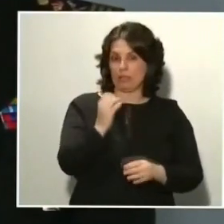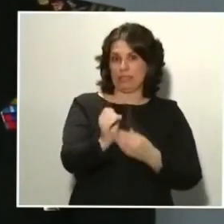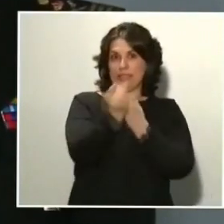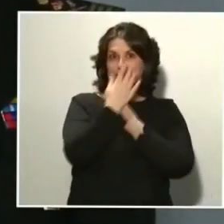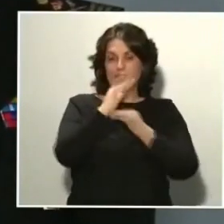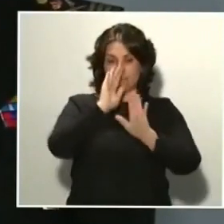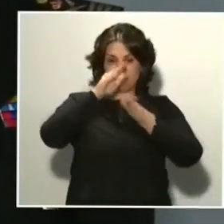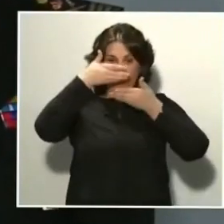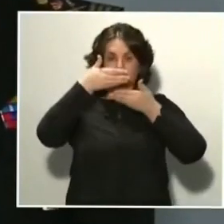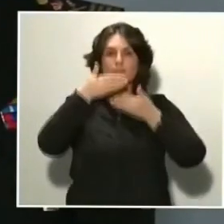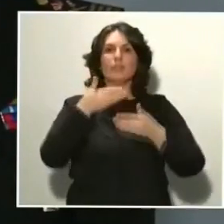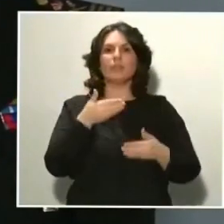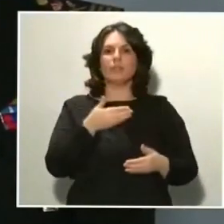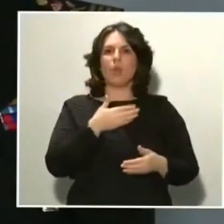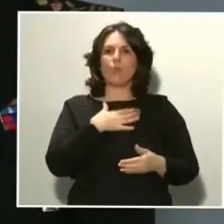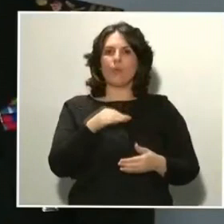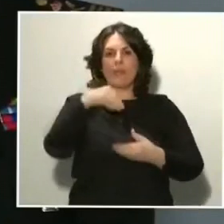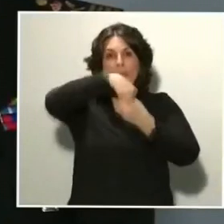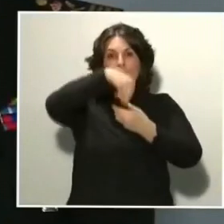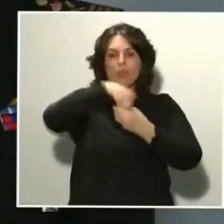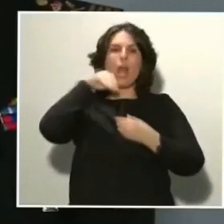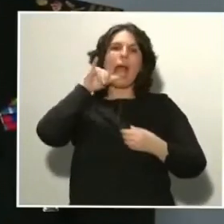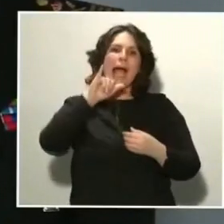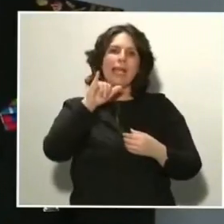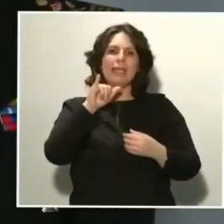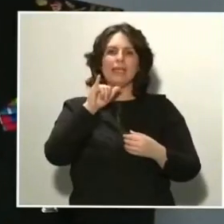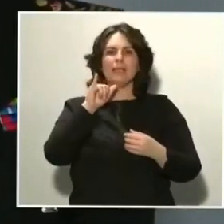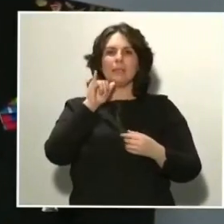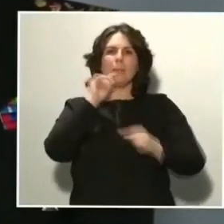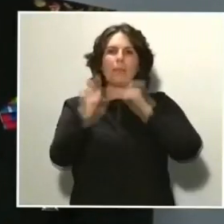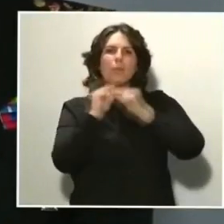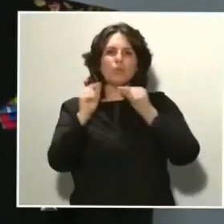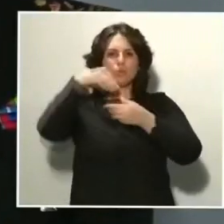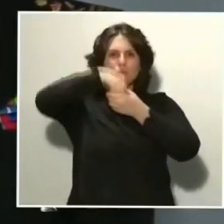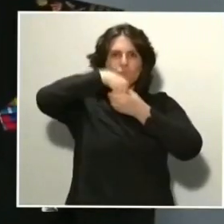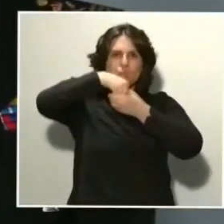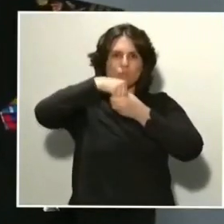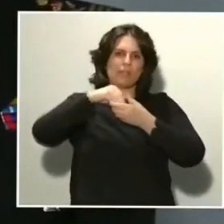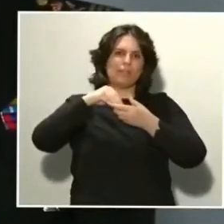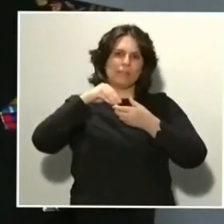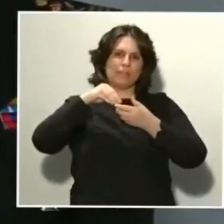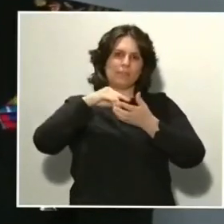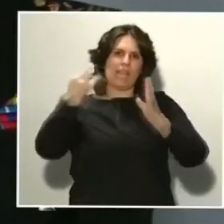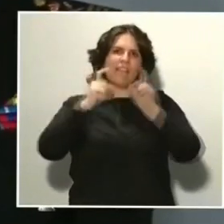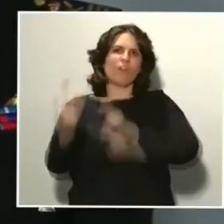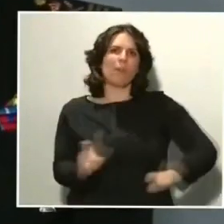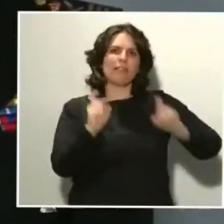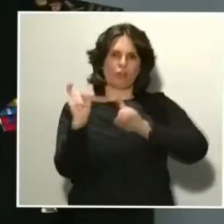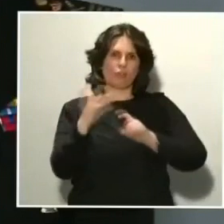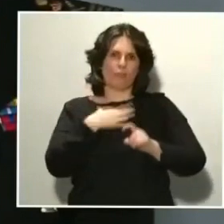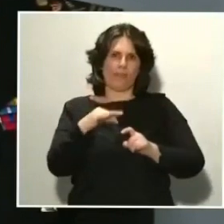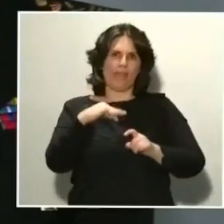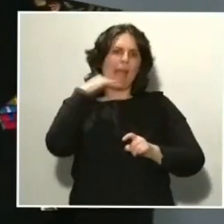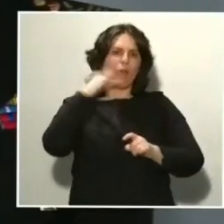programas maliciosos que puedan ir unidos a ellos. Buscamos, rogamos, la mayor de las prudencias en el uso